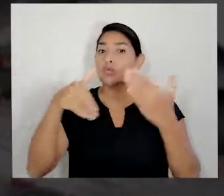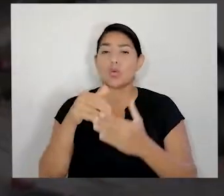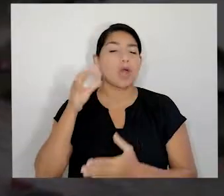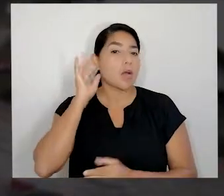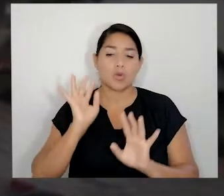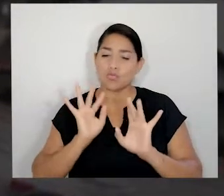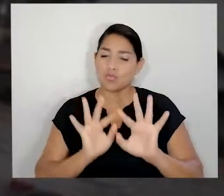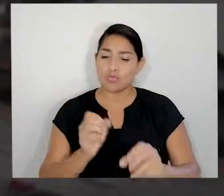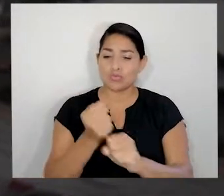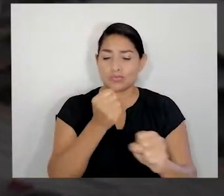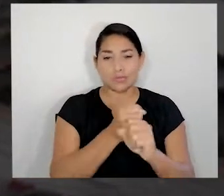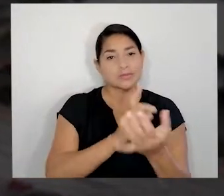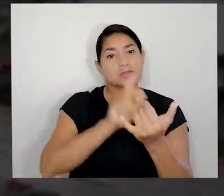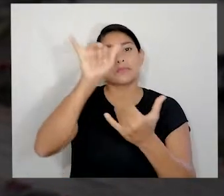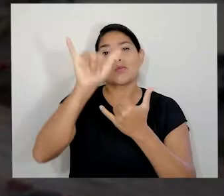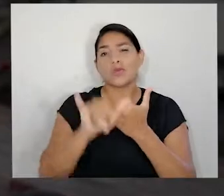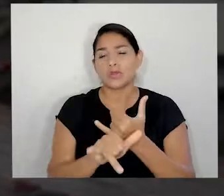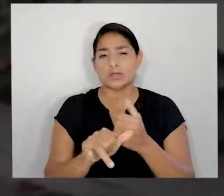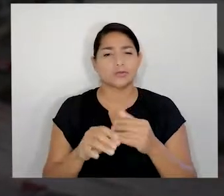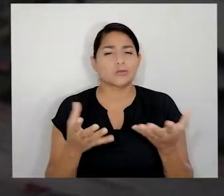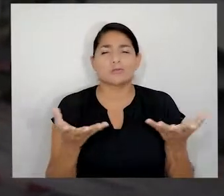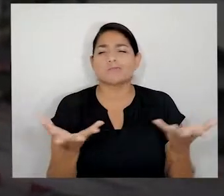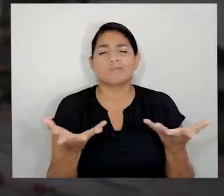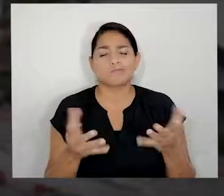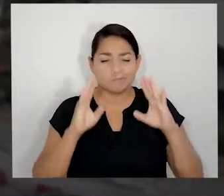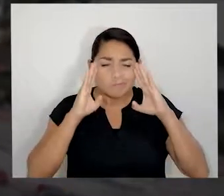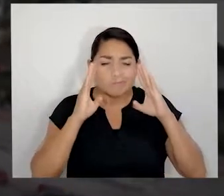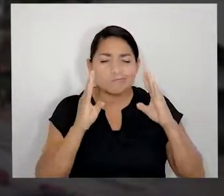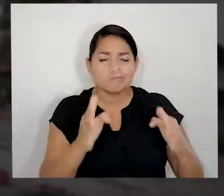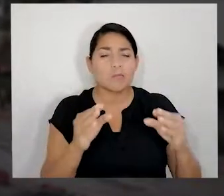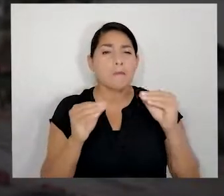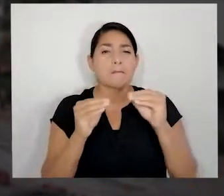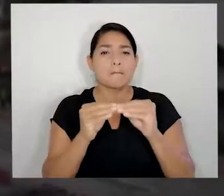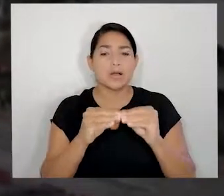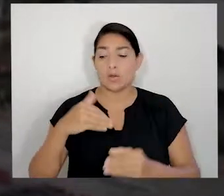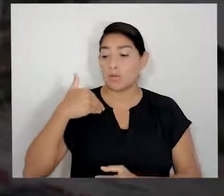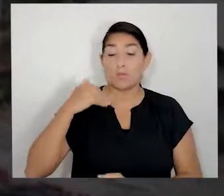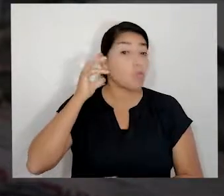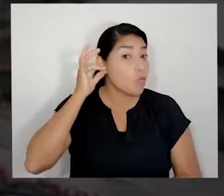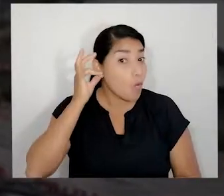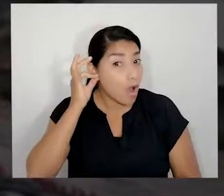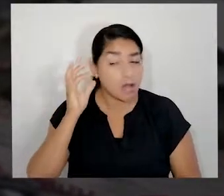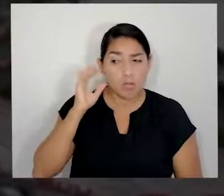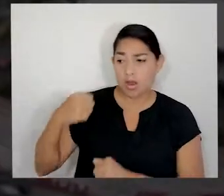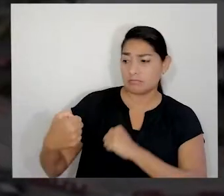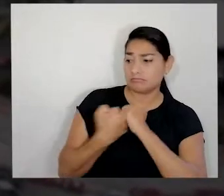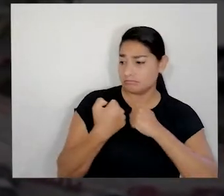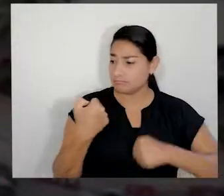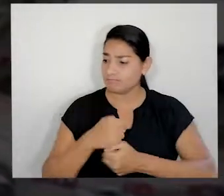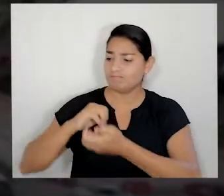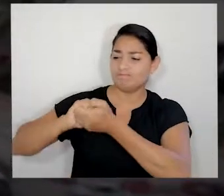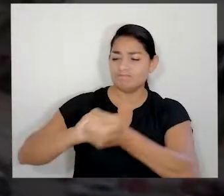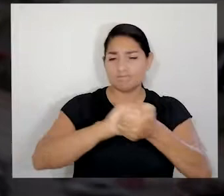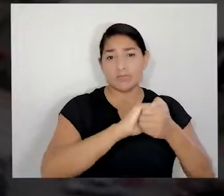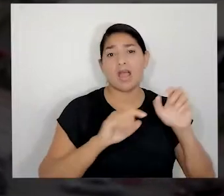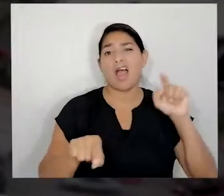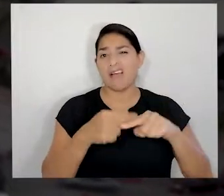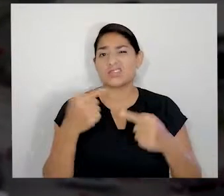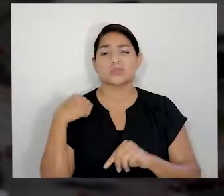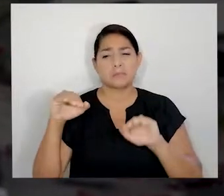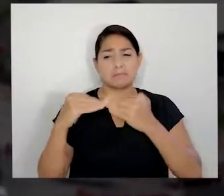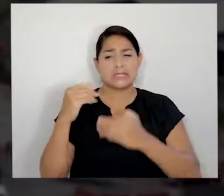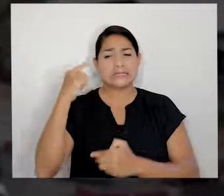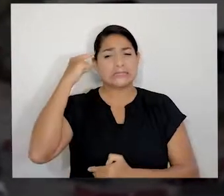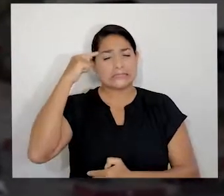específicamente para todas las mujeres que trabajamos en el proyecto, en donde se enfocó más que todo el tema de soberanía. Nosotras muchas veces